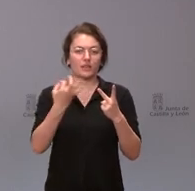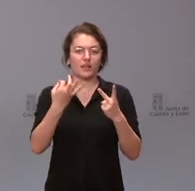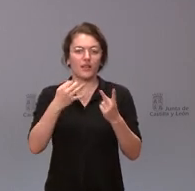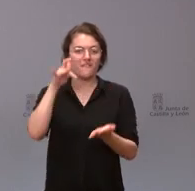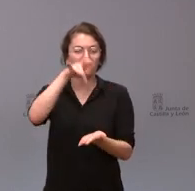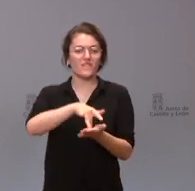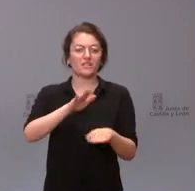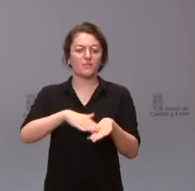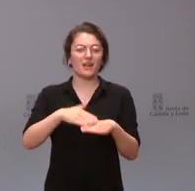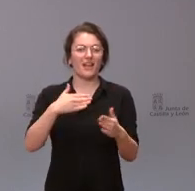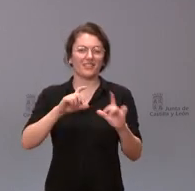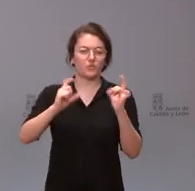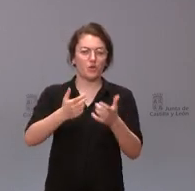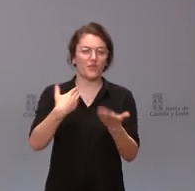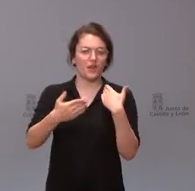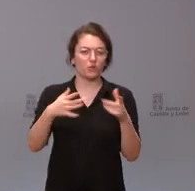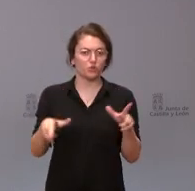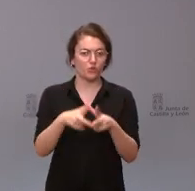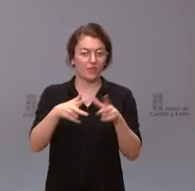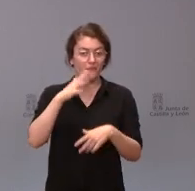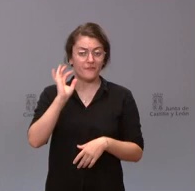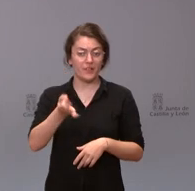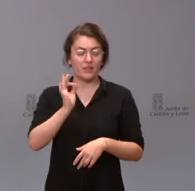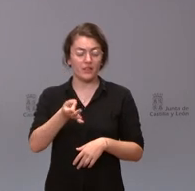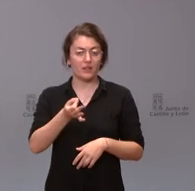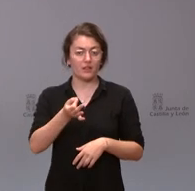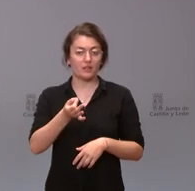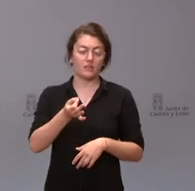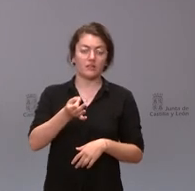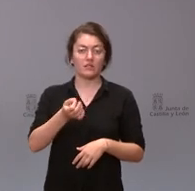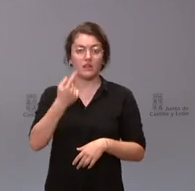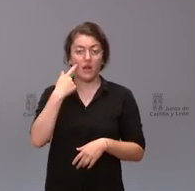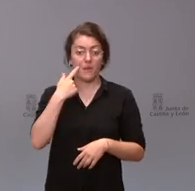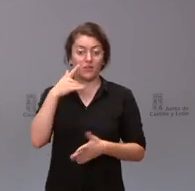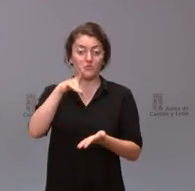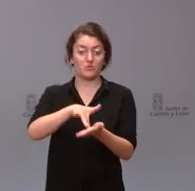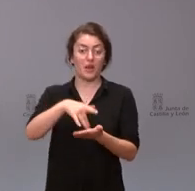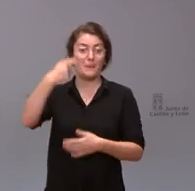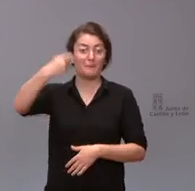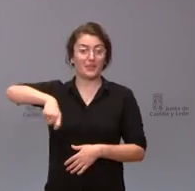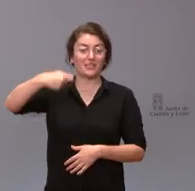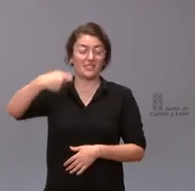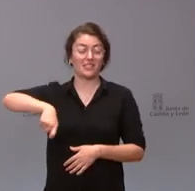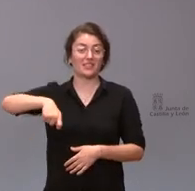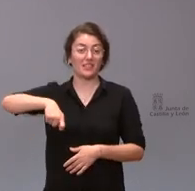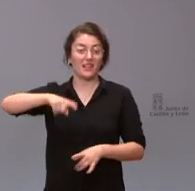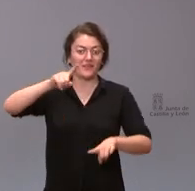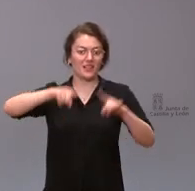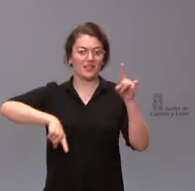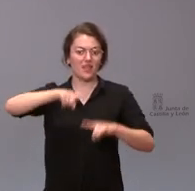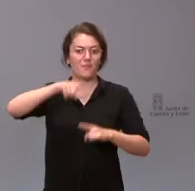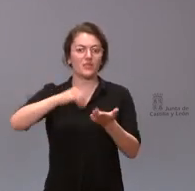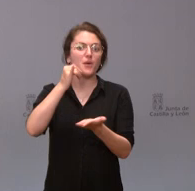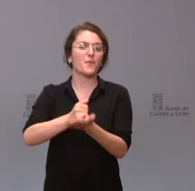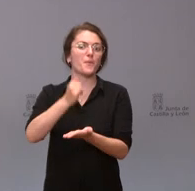el diálogo social lógicamente habrá que ver en el momento en que el presidente en función de las pruebas diagnósticas